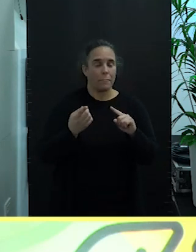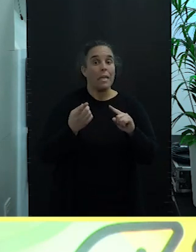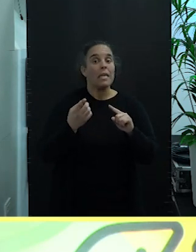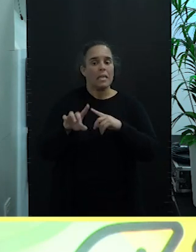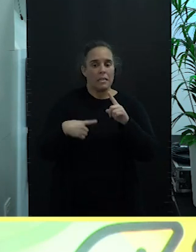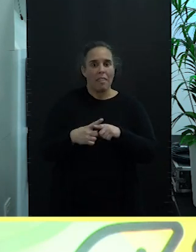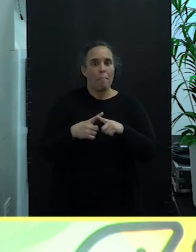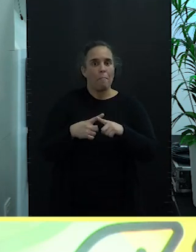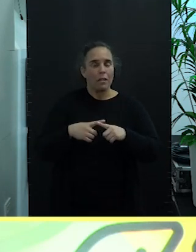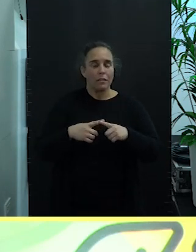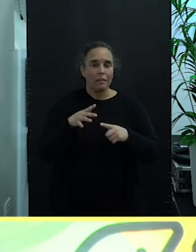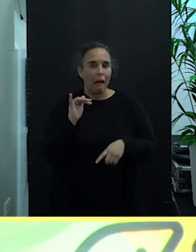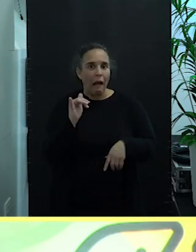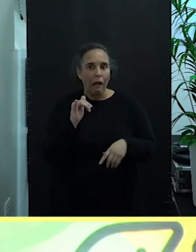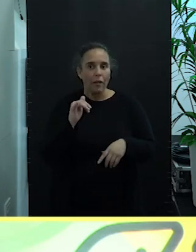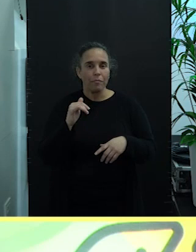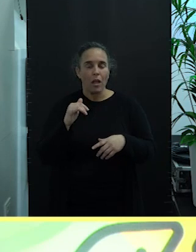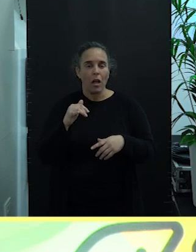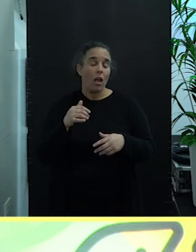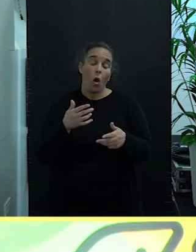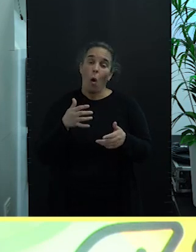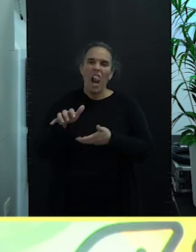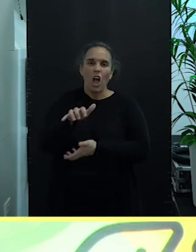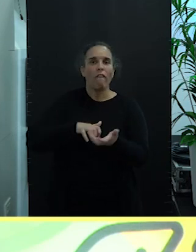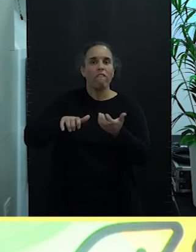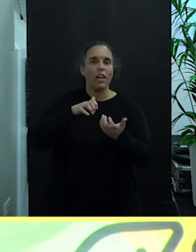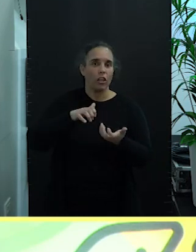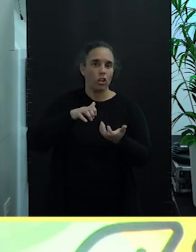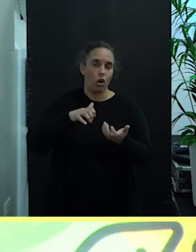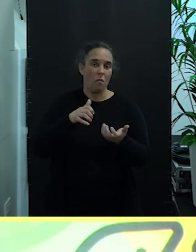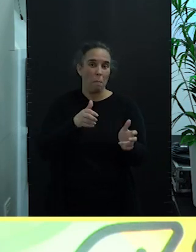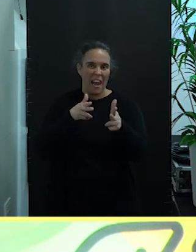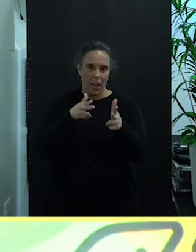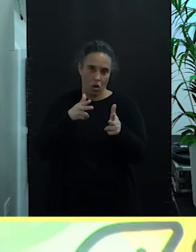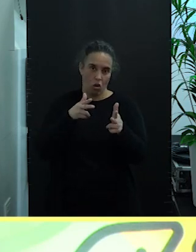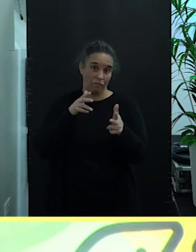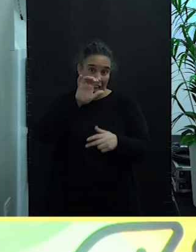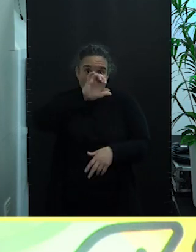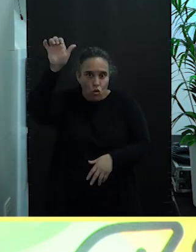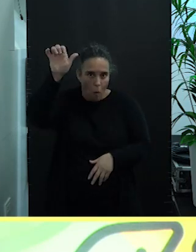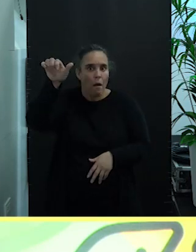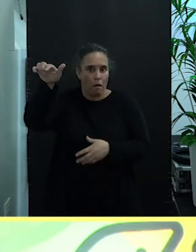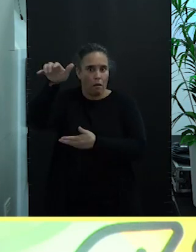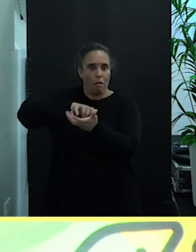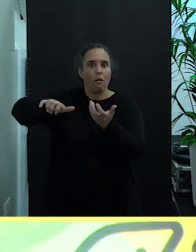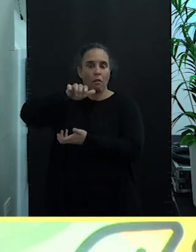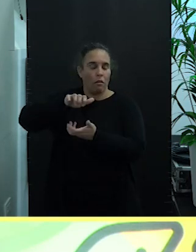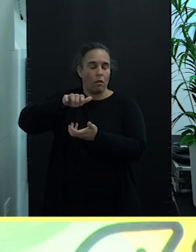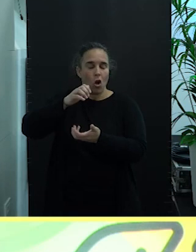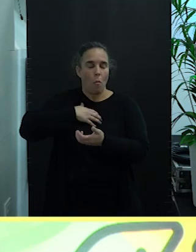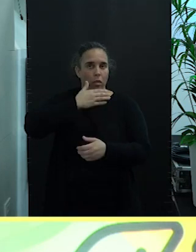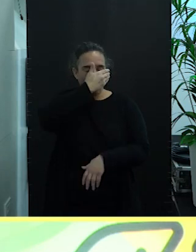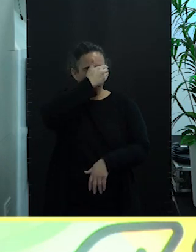conflicto bélico en las puertas de Europa al que no debemos de ser ajenos.